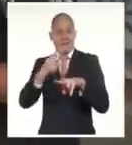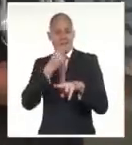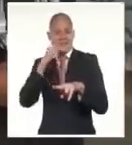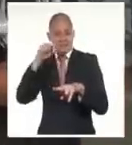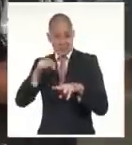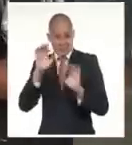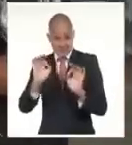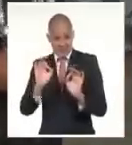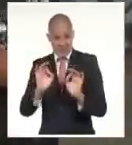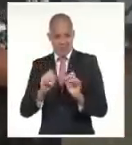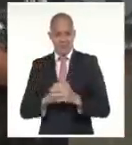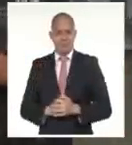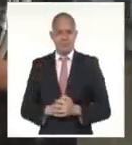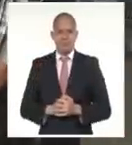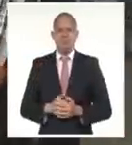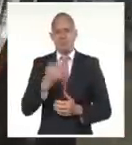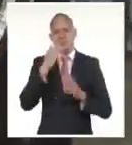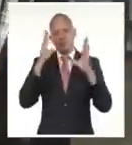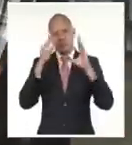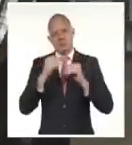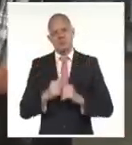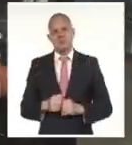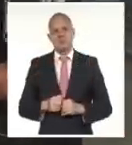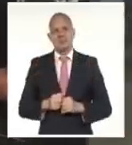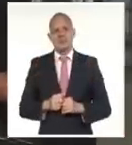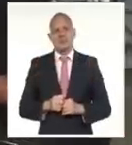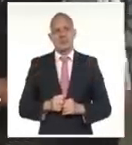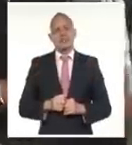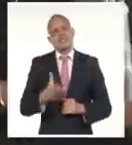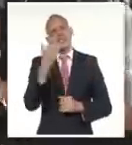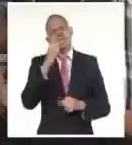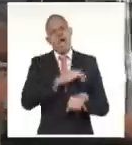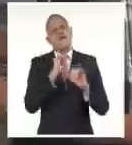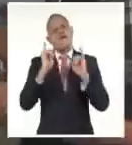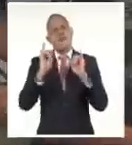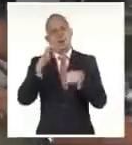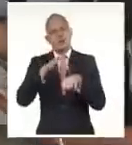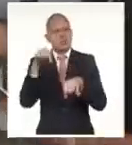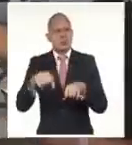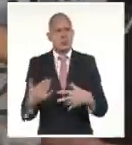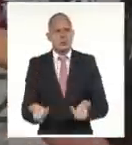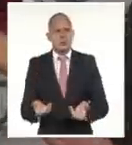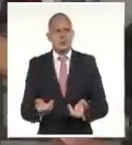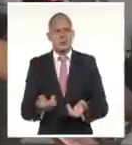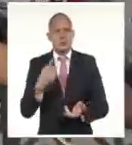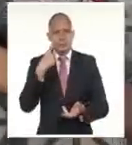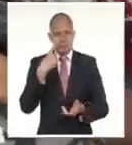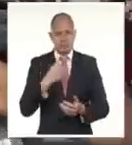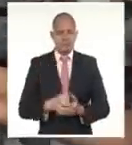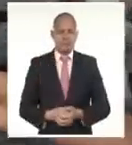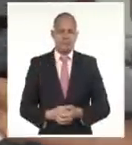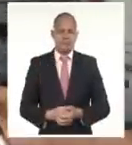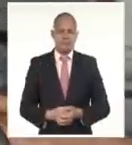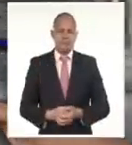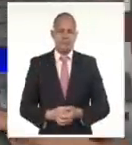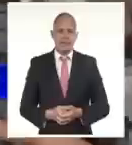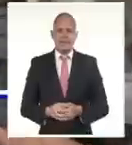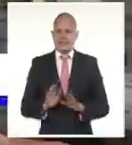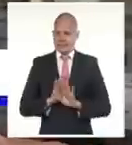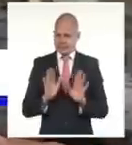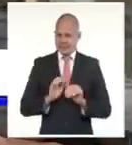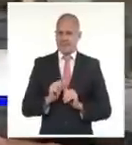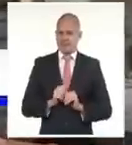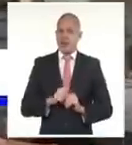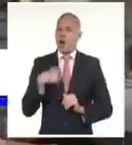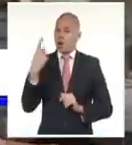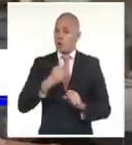Buenas noches, Alexis. Buenas noches. ¿Cuál es la información actualizada? Decir que realmente vamos 81 horas